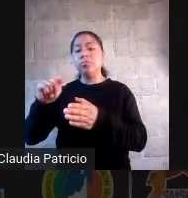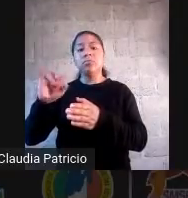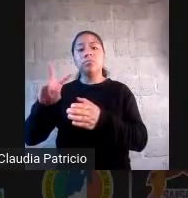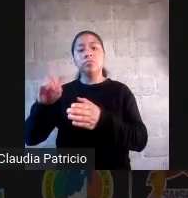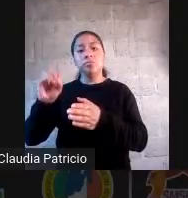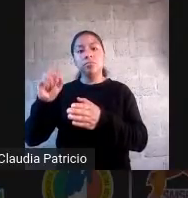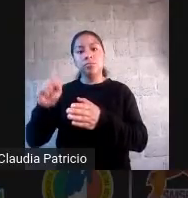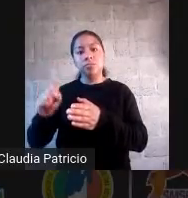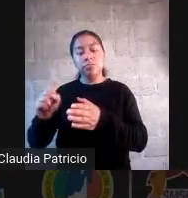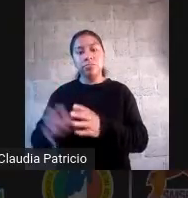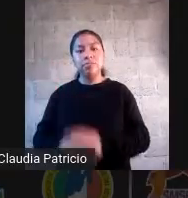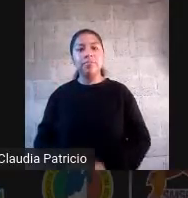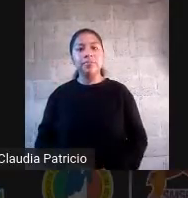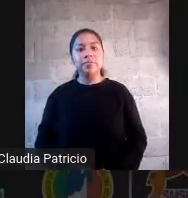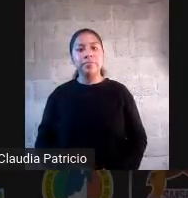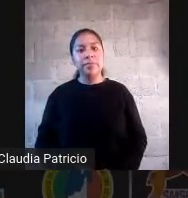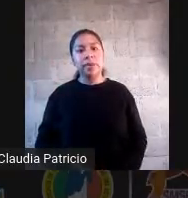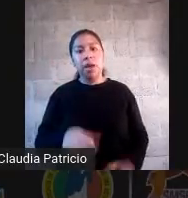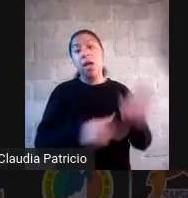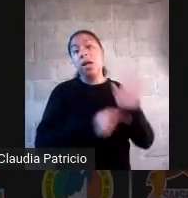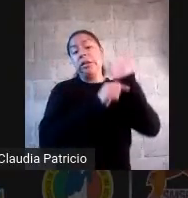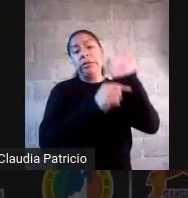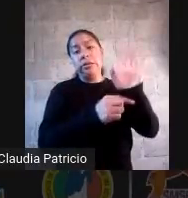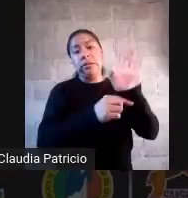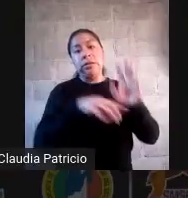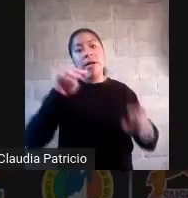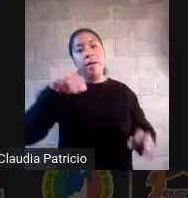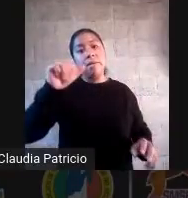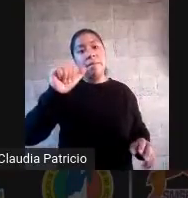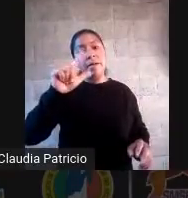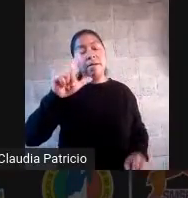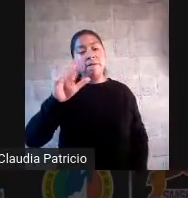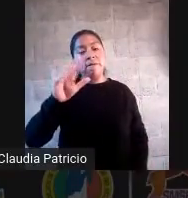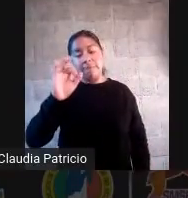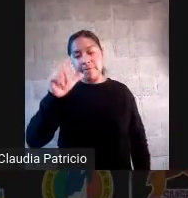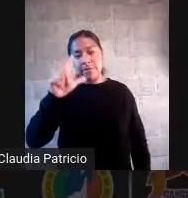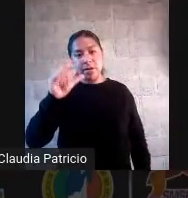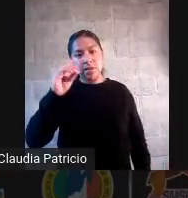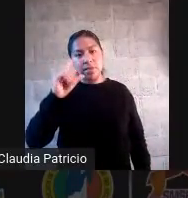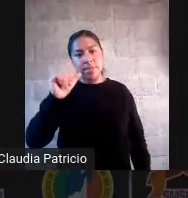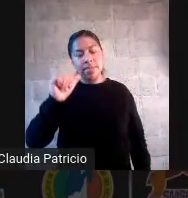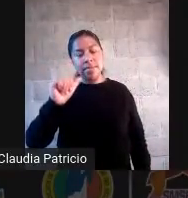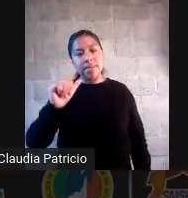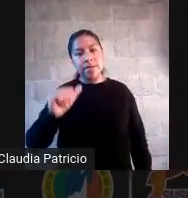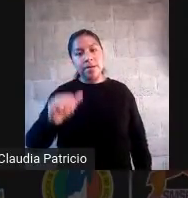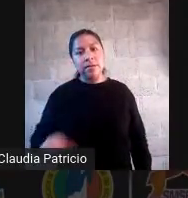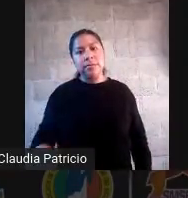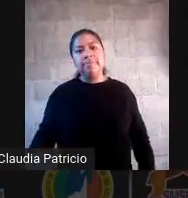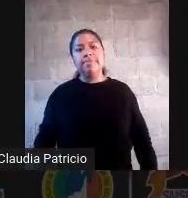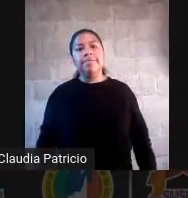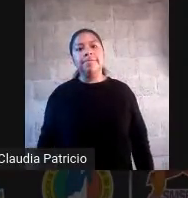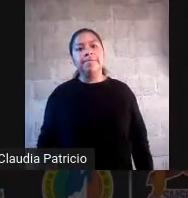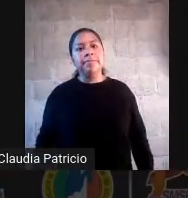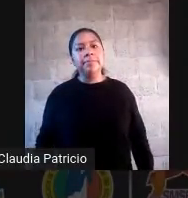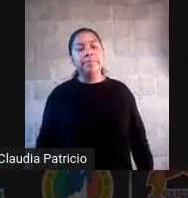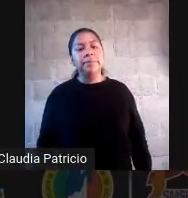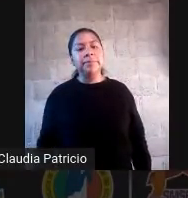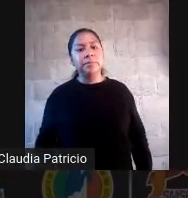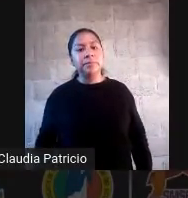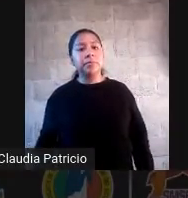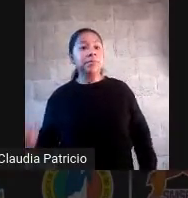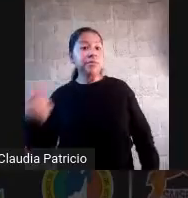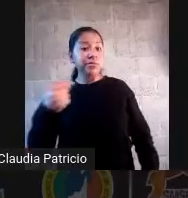inútil derramamiento de ceros, se asume, uno se corresponsabiliza